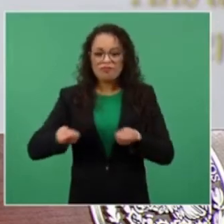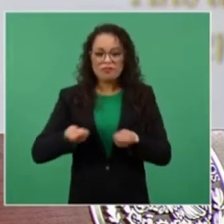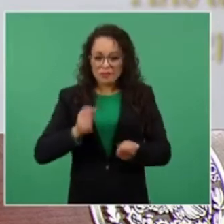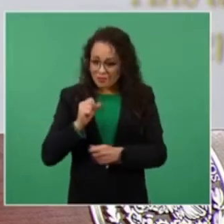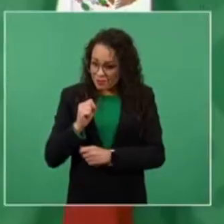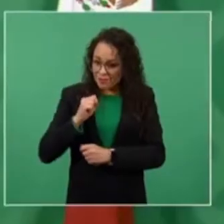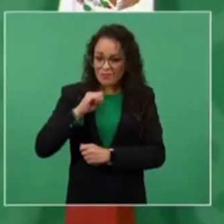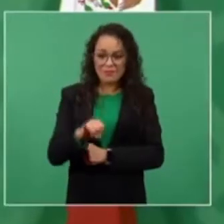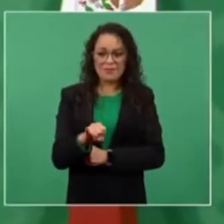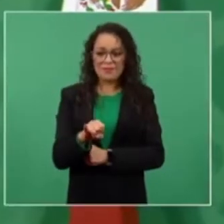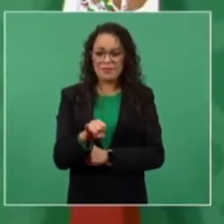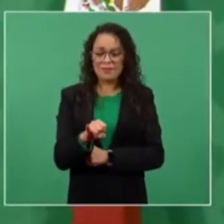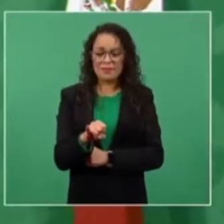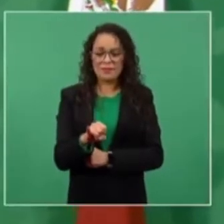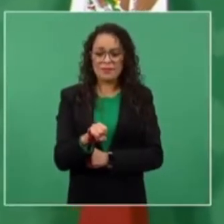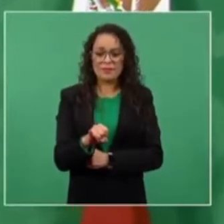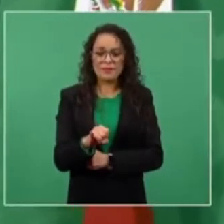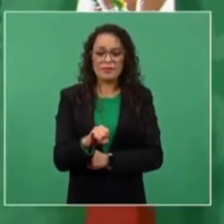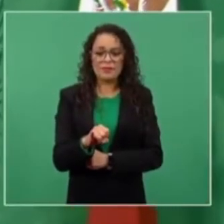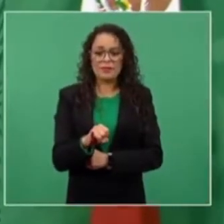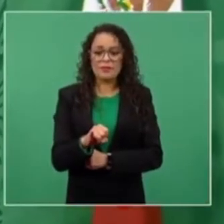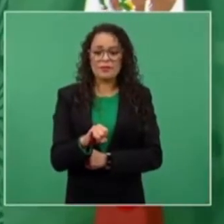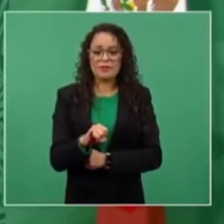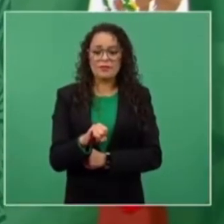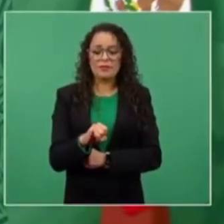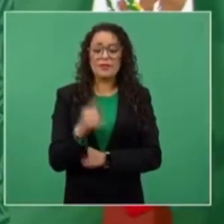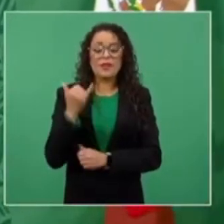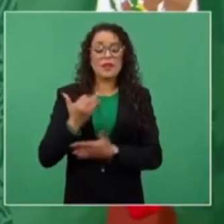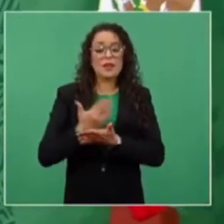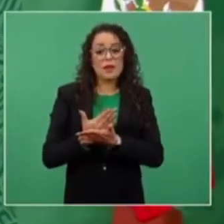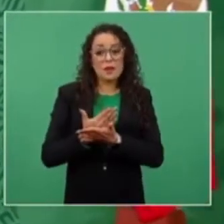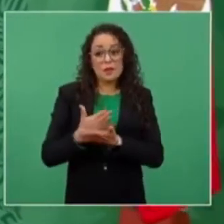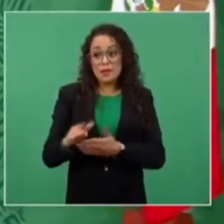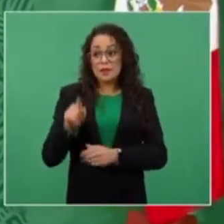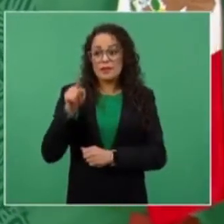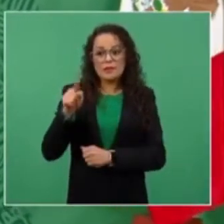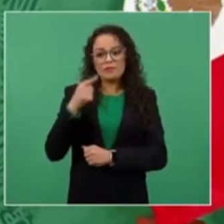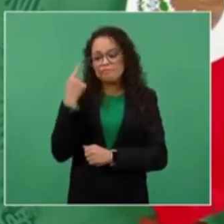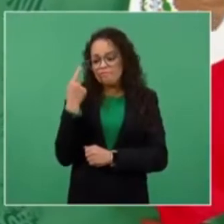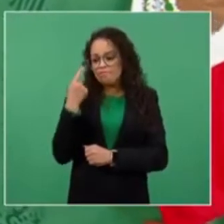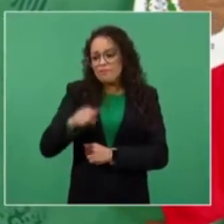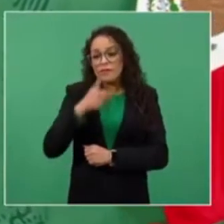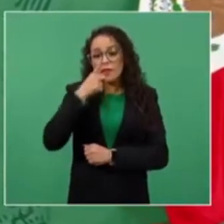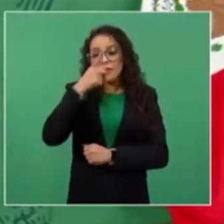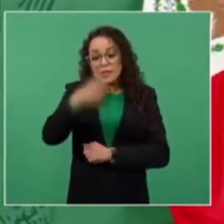es un mandato constitucional